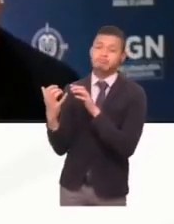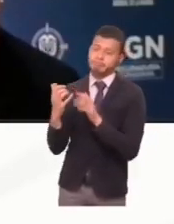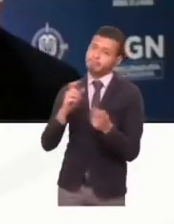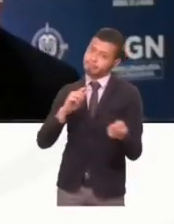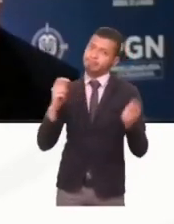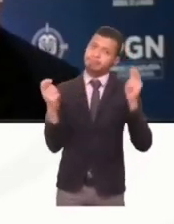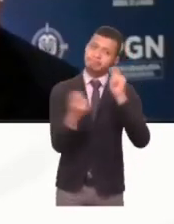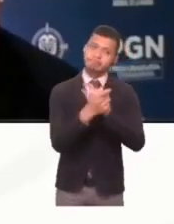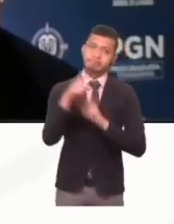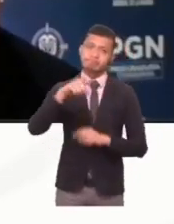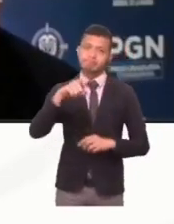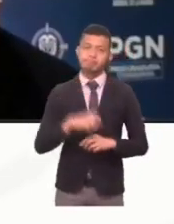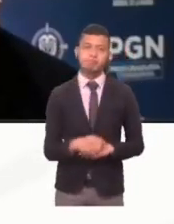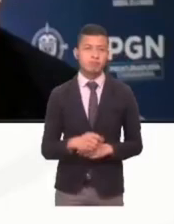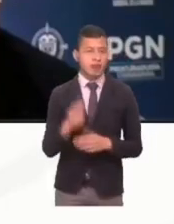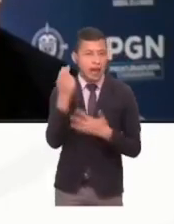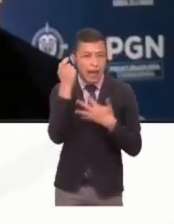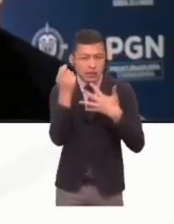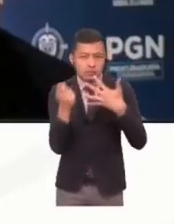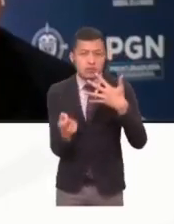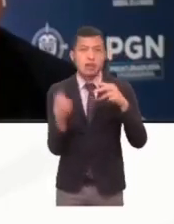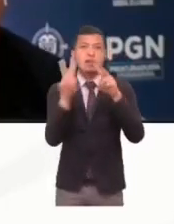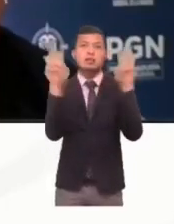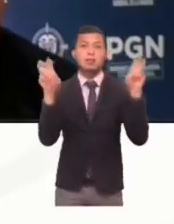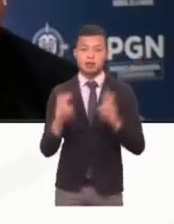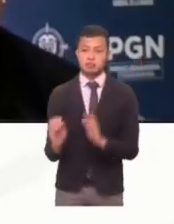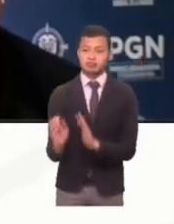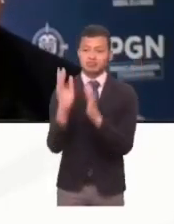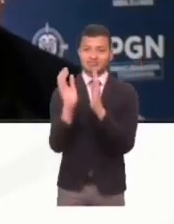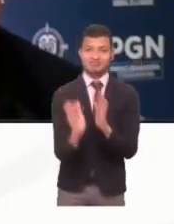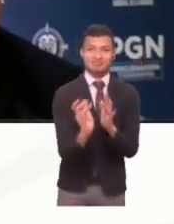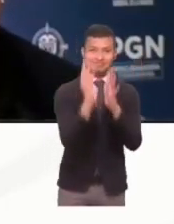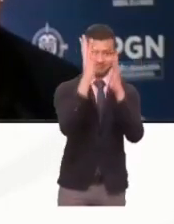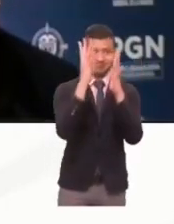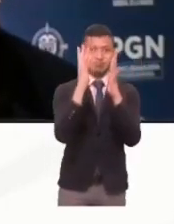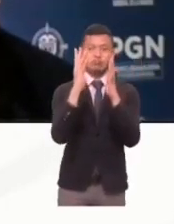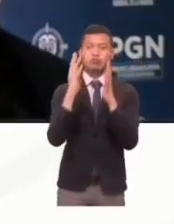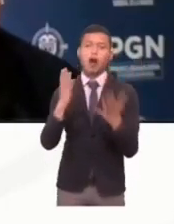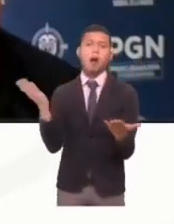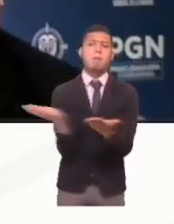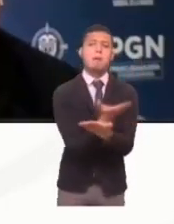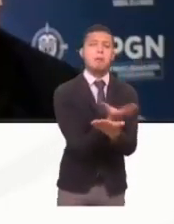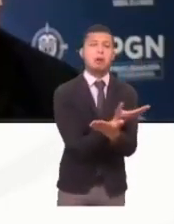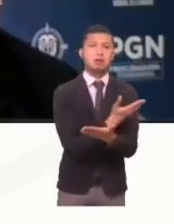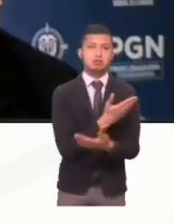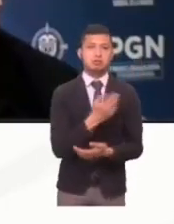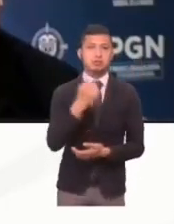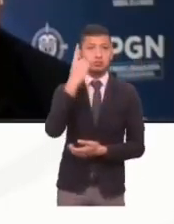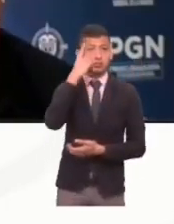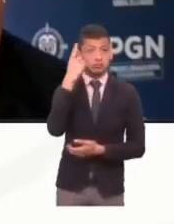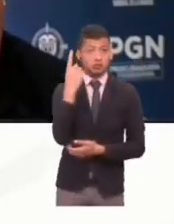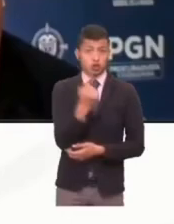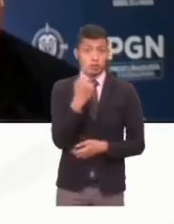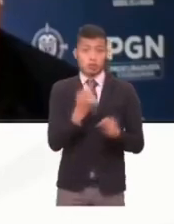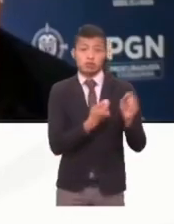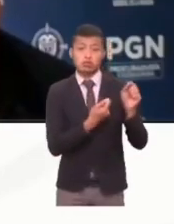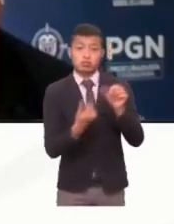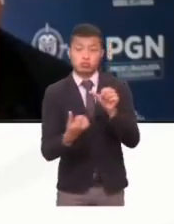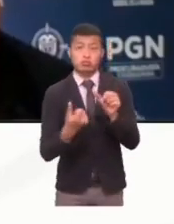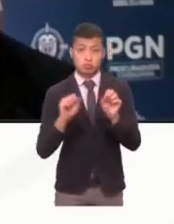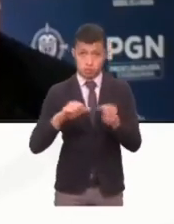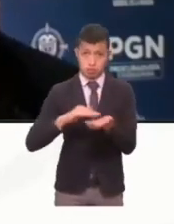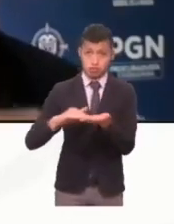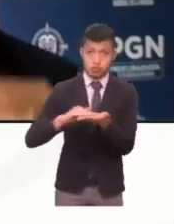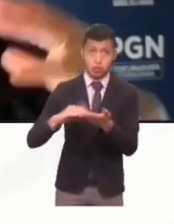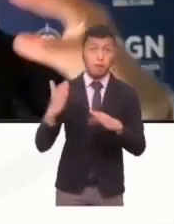específicamente al tema de la sustitución de cultivos, donde ya es hora de mirar si por la vía únicamente los subsidios vamos a arreglar